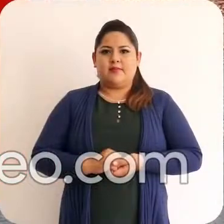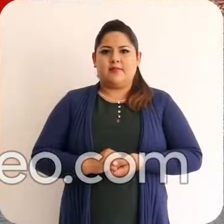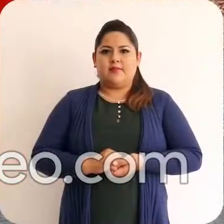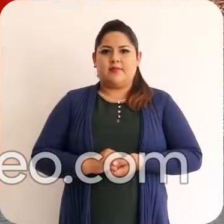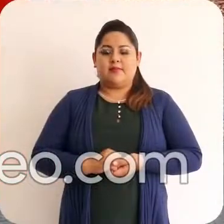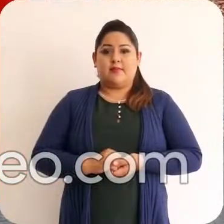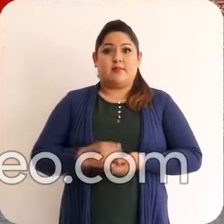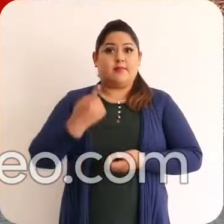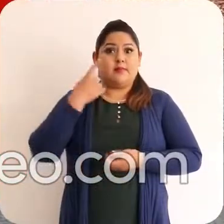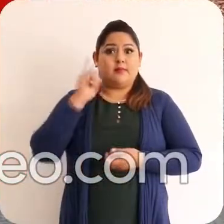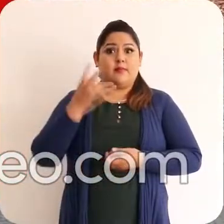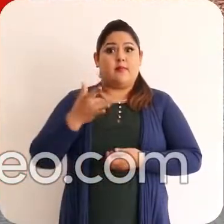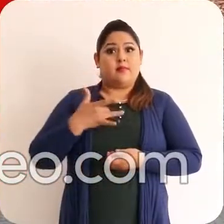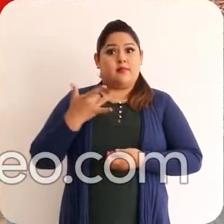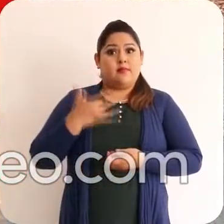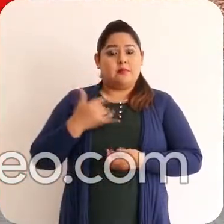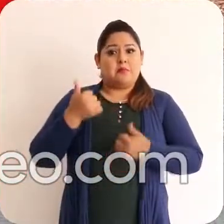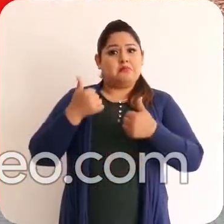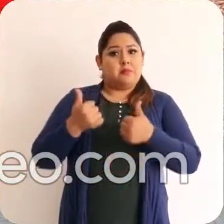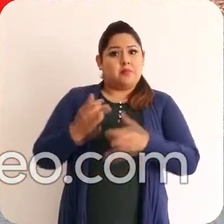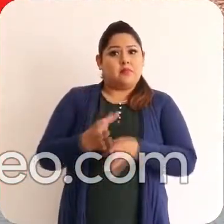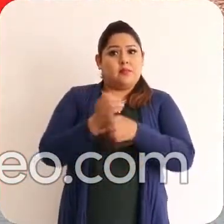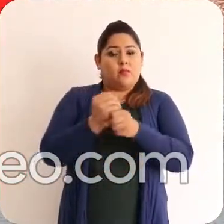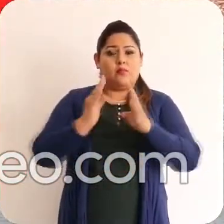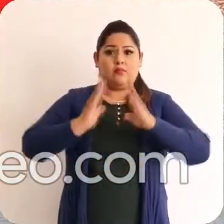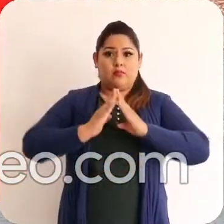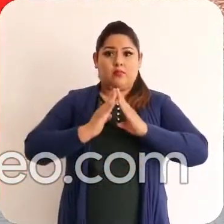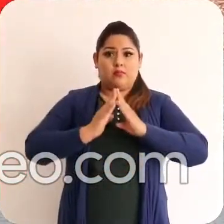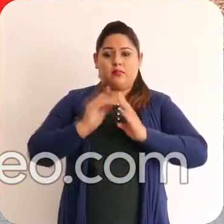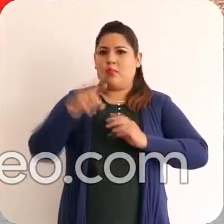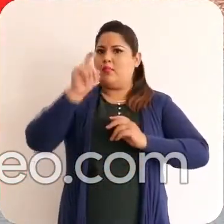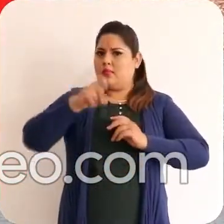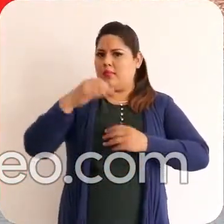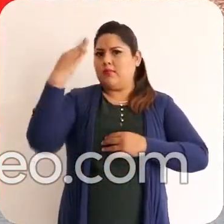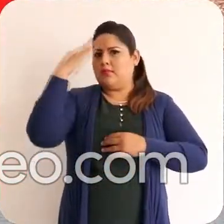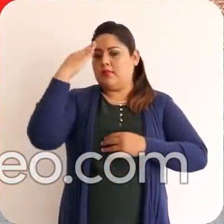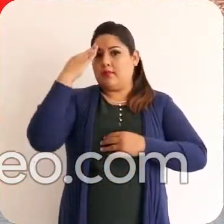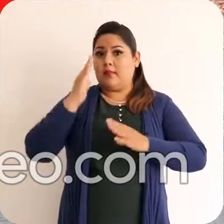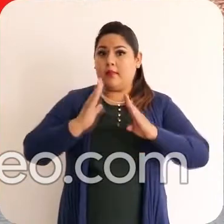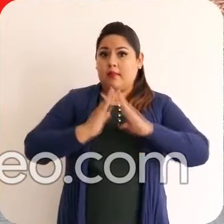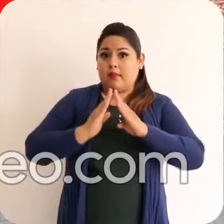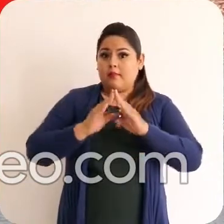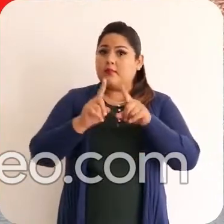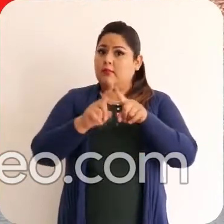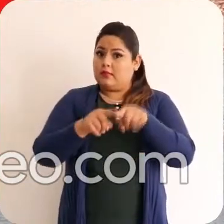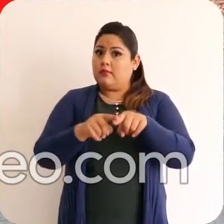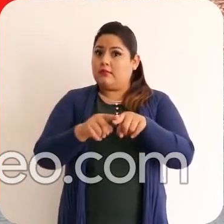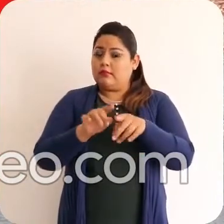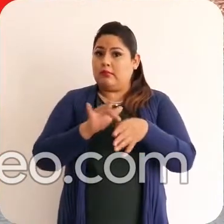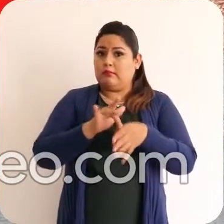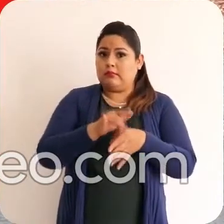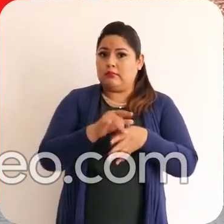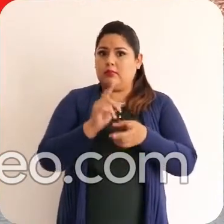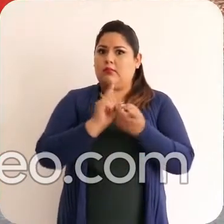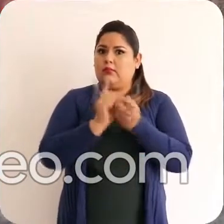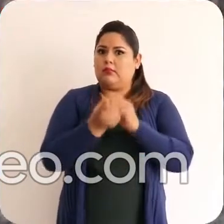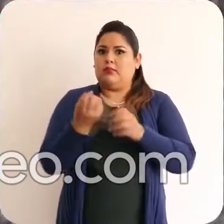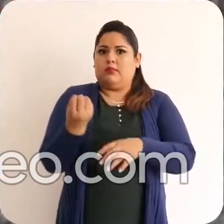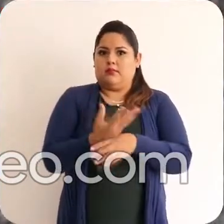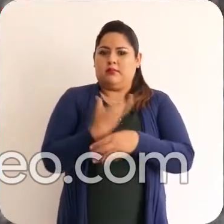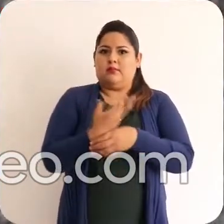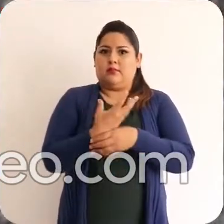A pesar de que nos sintamos bastante seguros en nuestros hogares Debemos saber que en las casas hay riesgos que se pueden convertir en emergencias